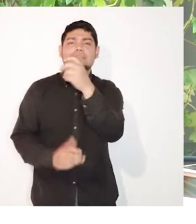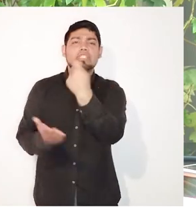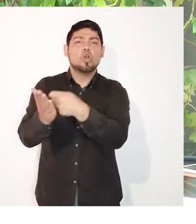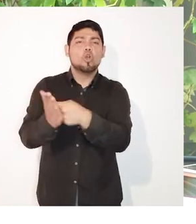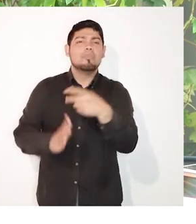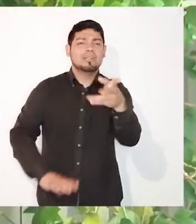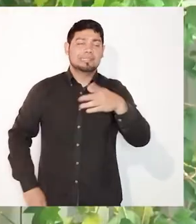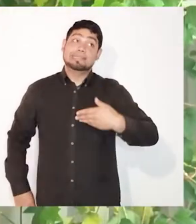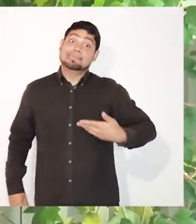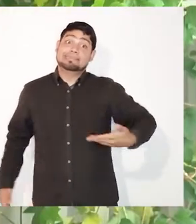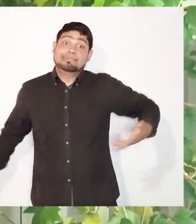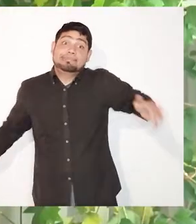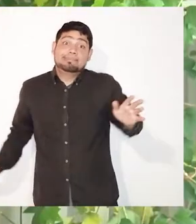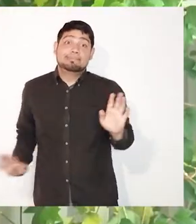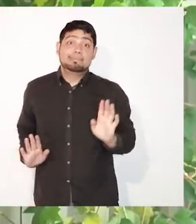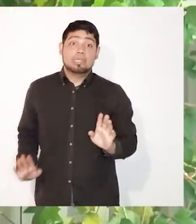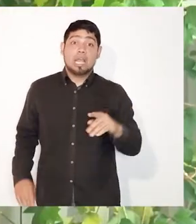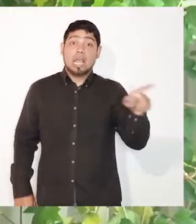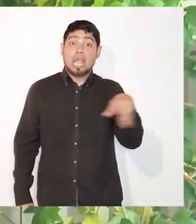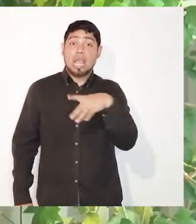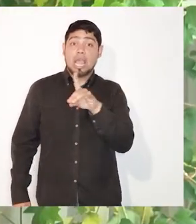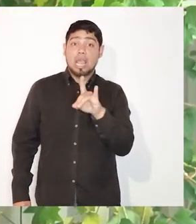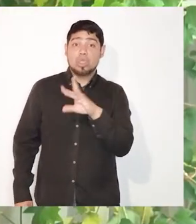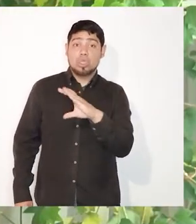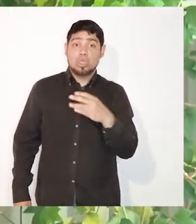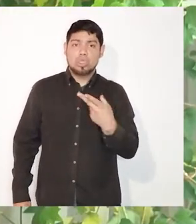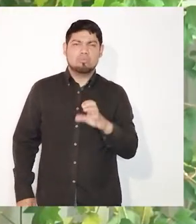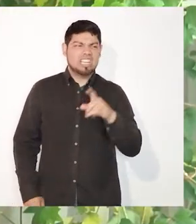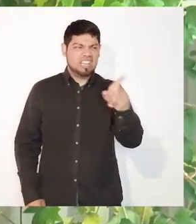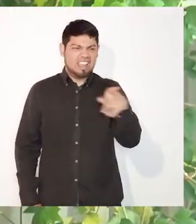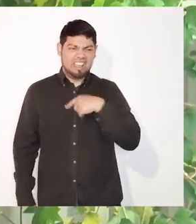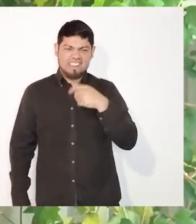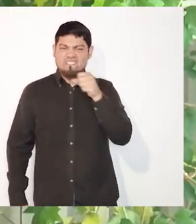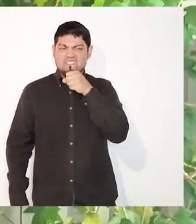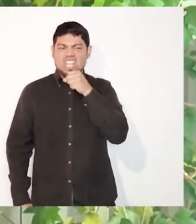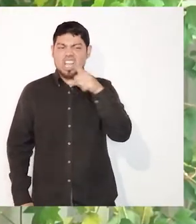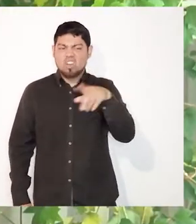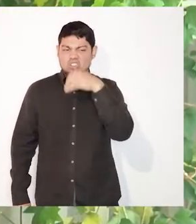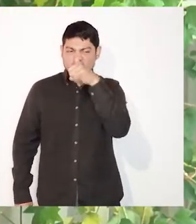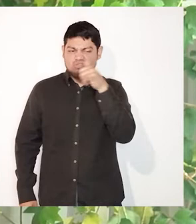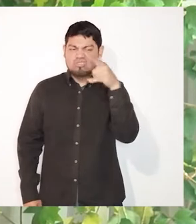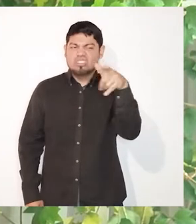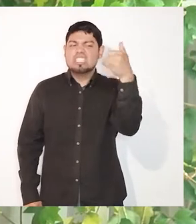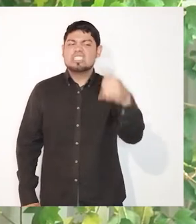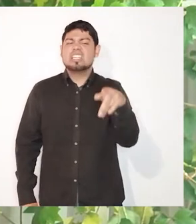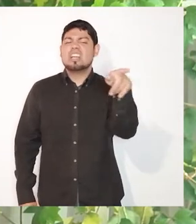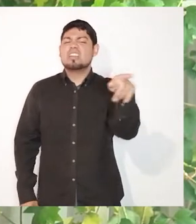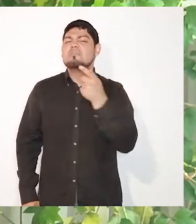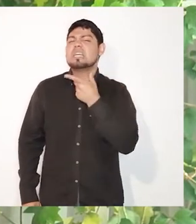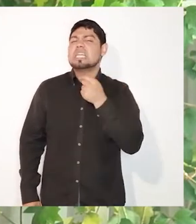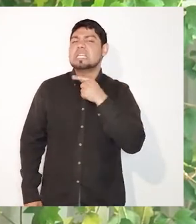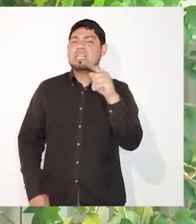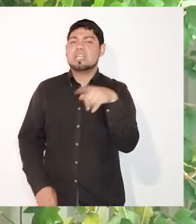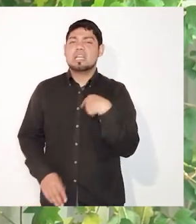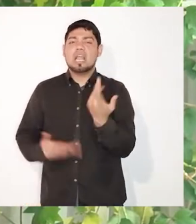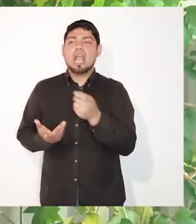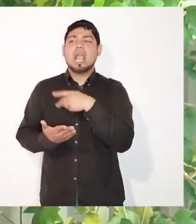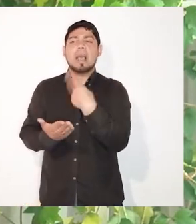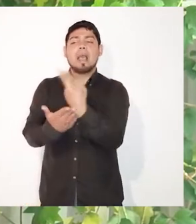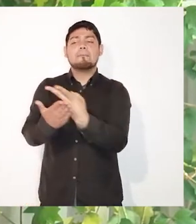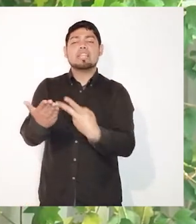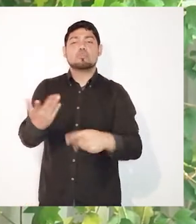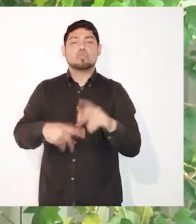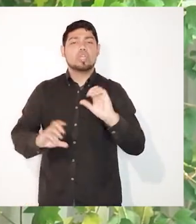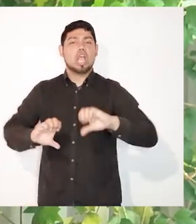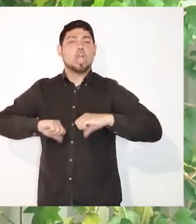esterlinas! ¿Quién la remató? ¡Ja, ja! ¿Y quién más, pues? El duque de Lancaster, viejo cochino que se las da de